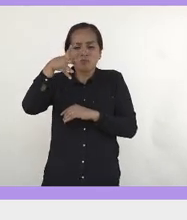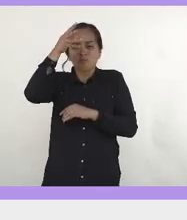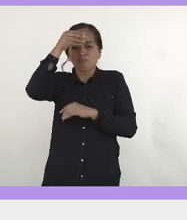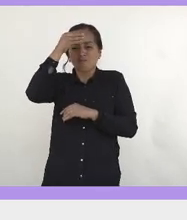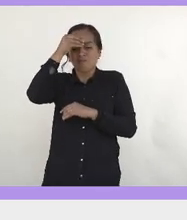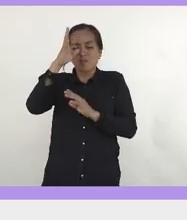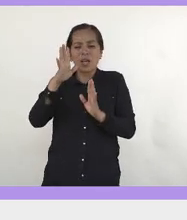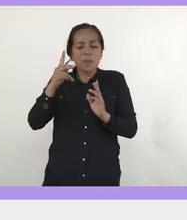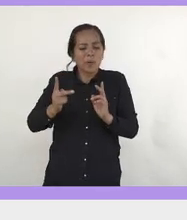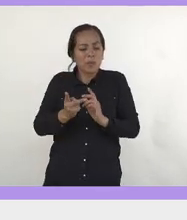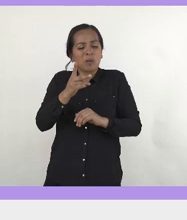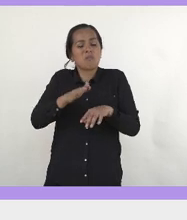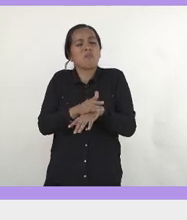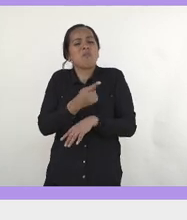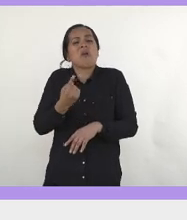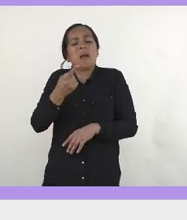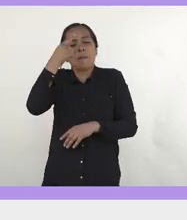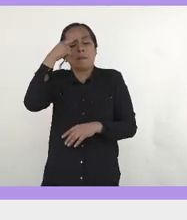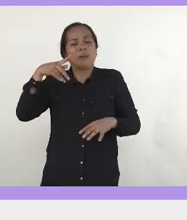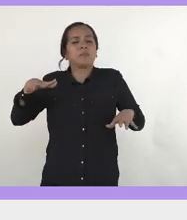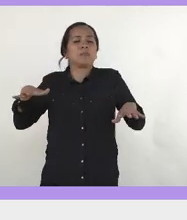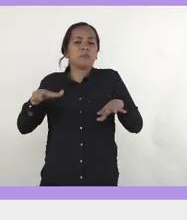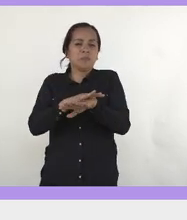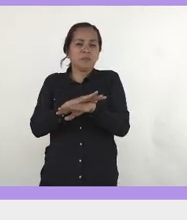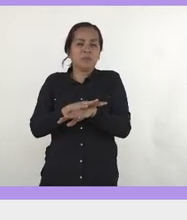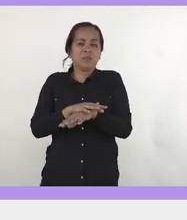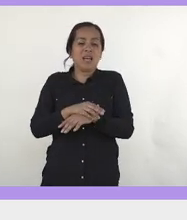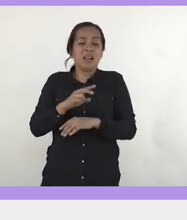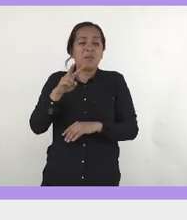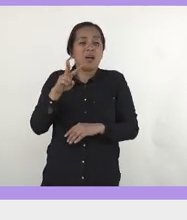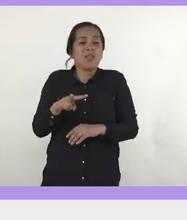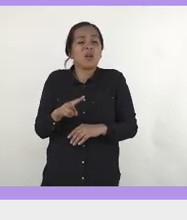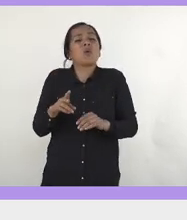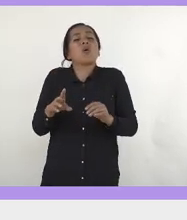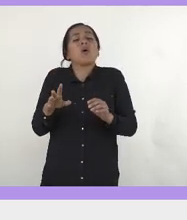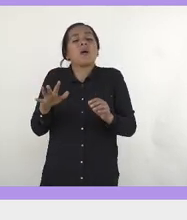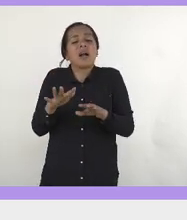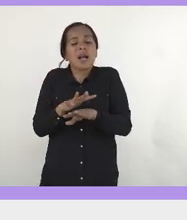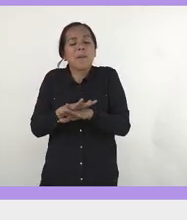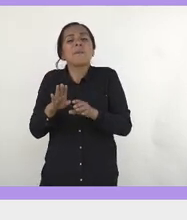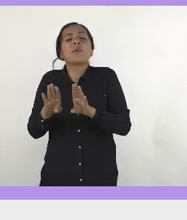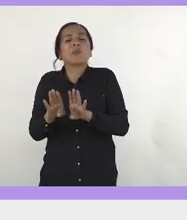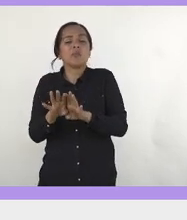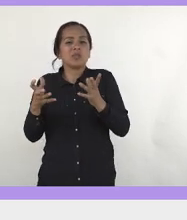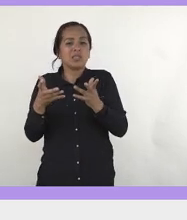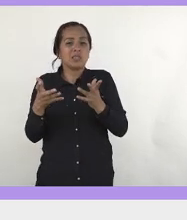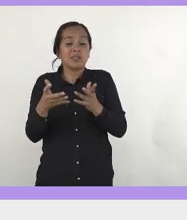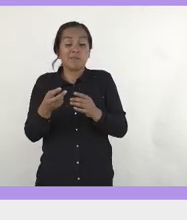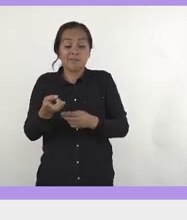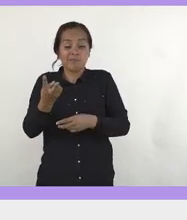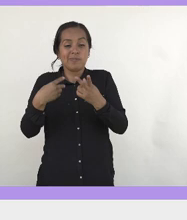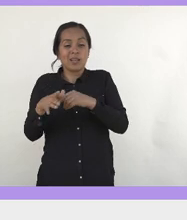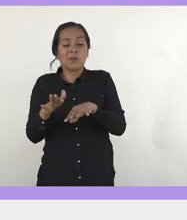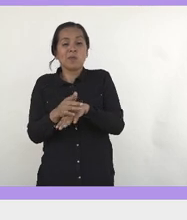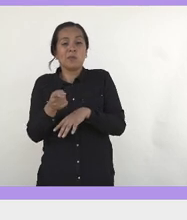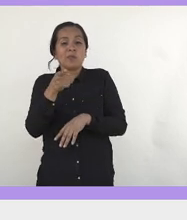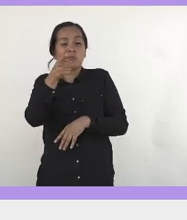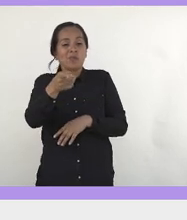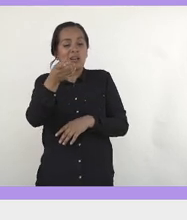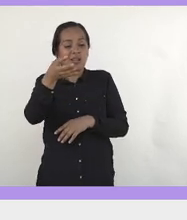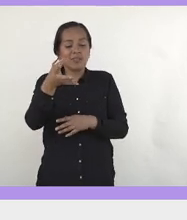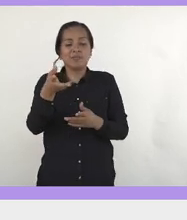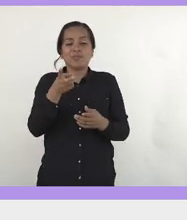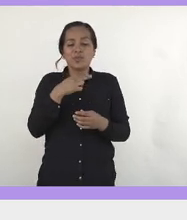cuestionarlas, para generar cambios, porque el verdadero cambio viene justamente de esa sanación, entonces,